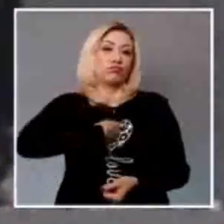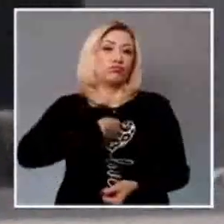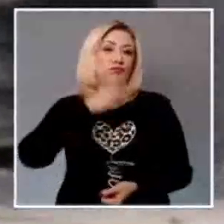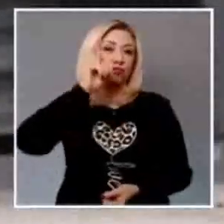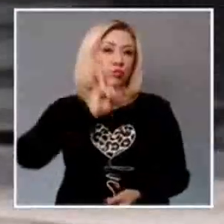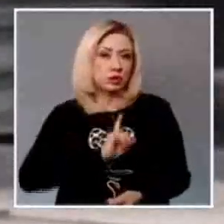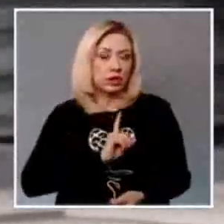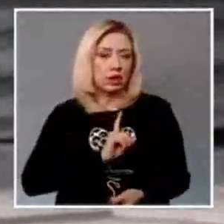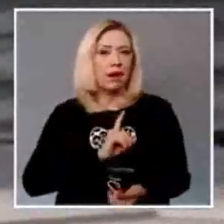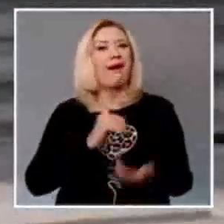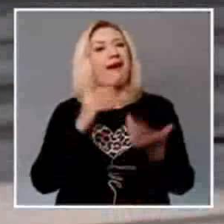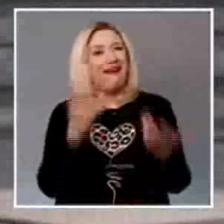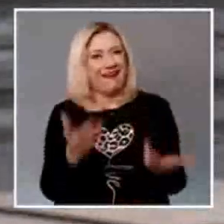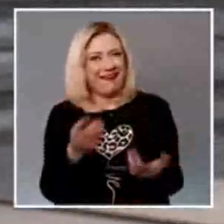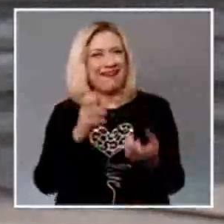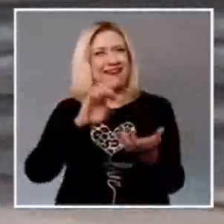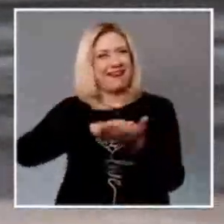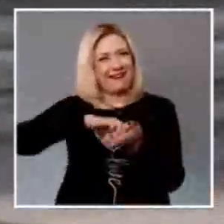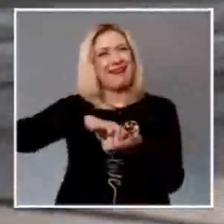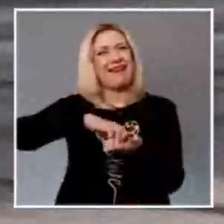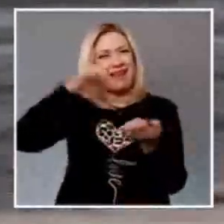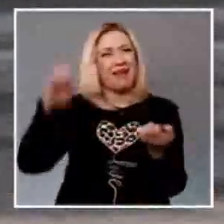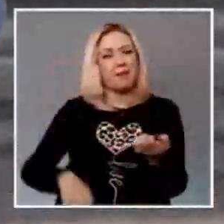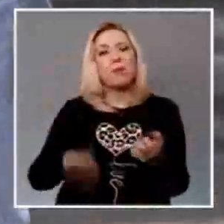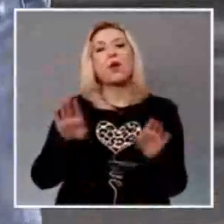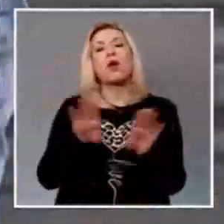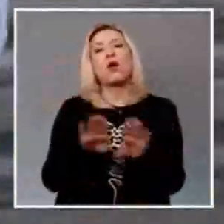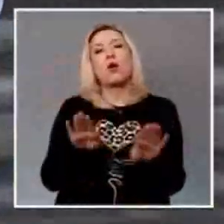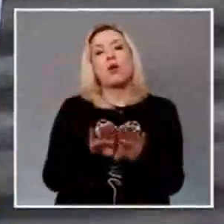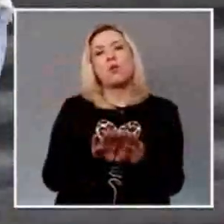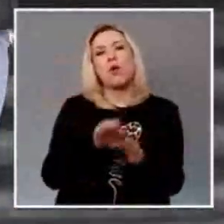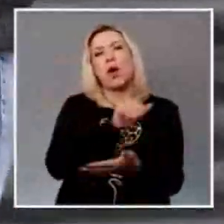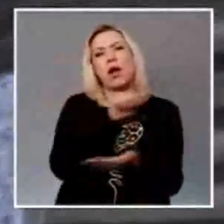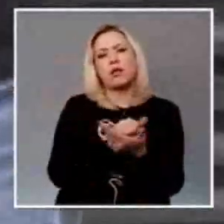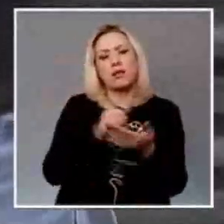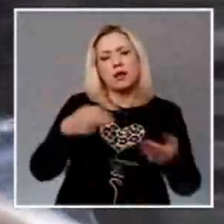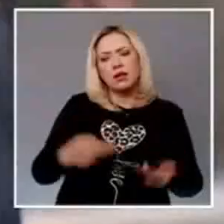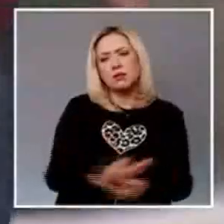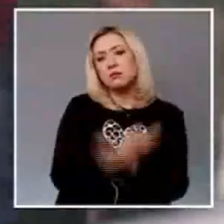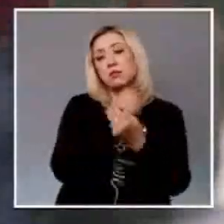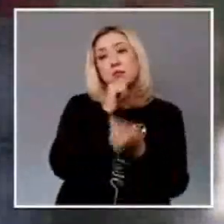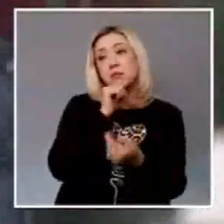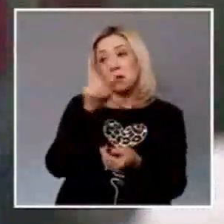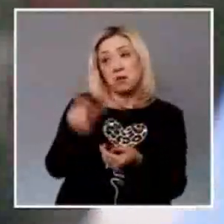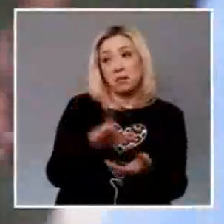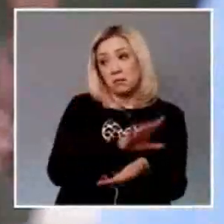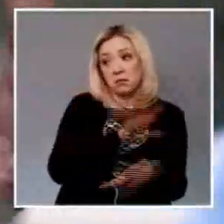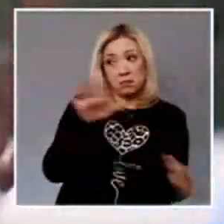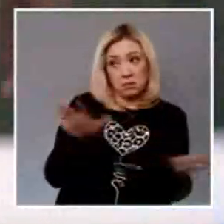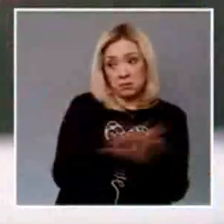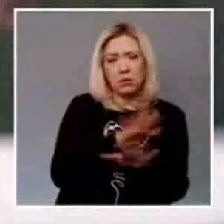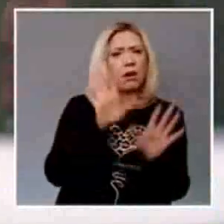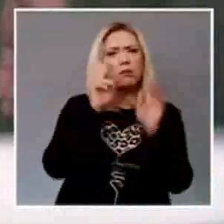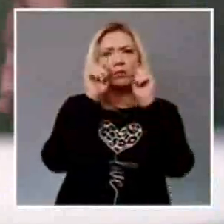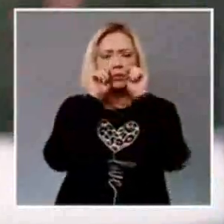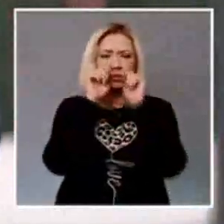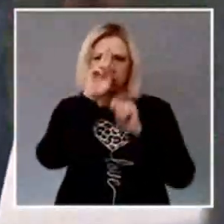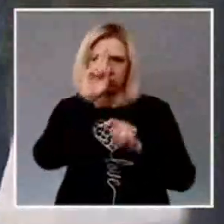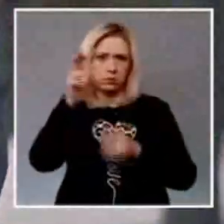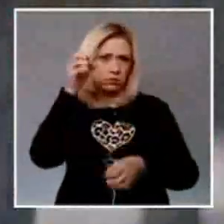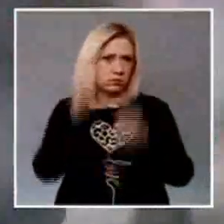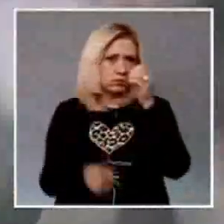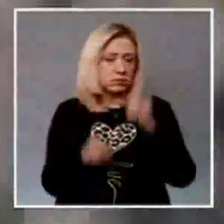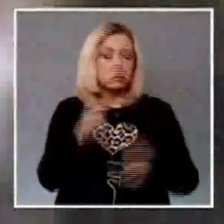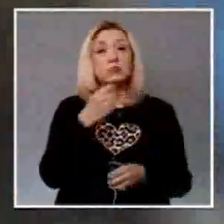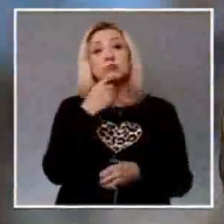hacer referencia al nombre registral en las posteriores actuaciones, incluida en la sentencia que se emita. La sala explicó que el derecho de cada